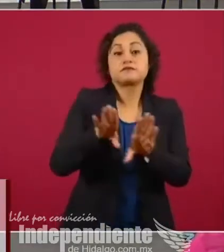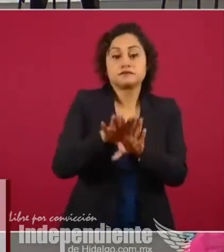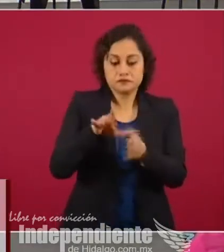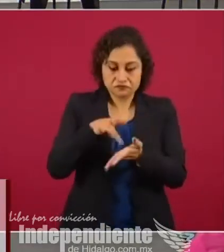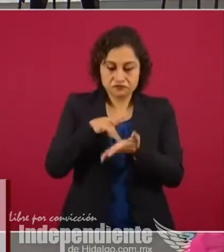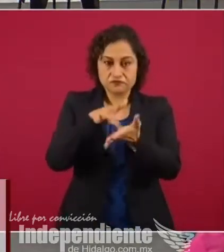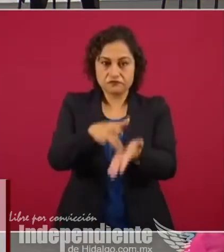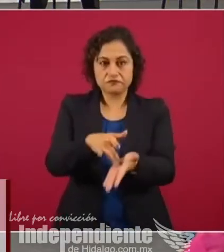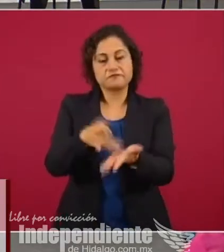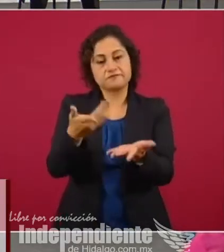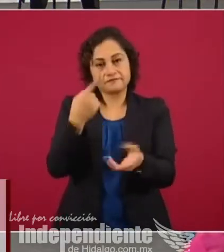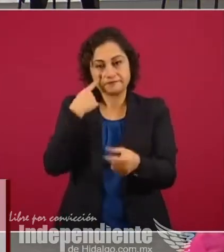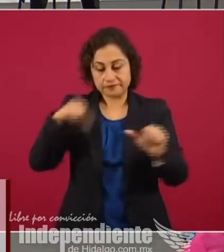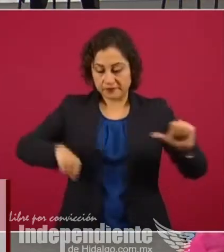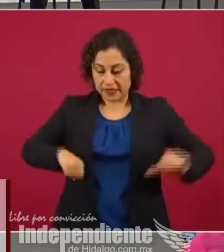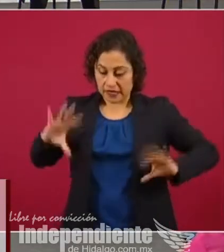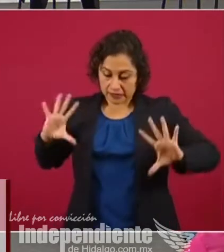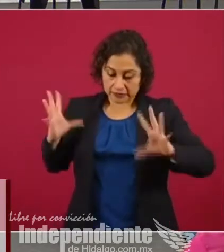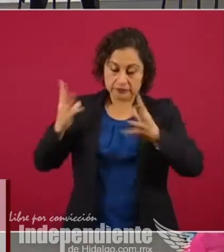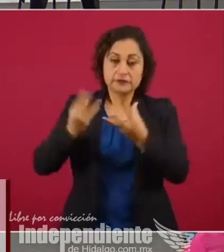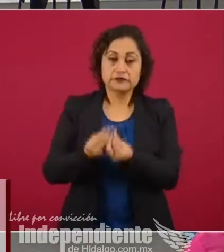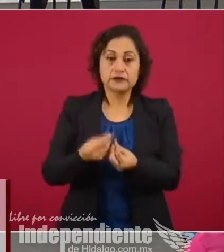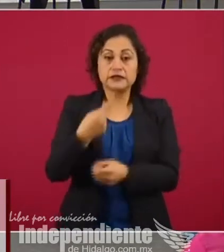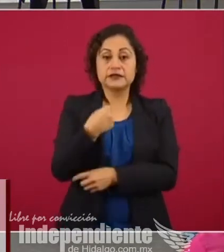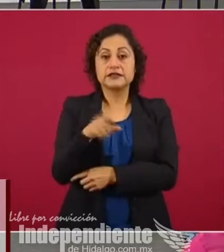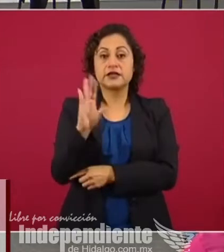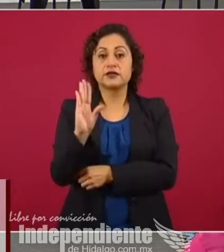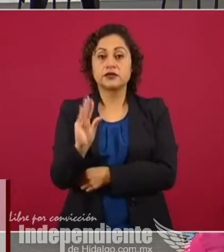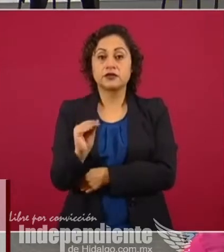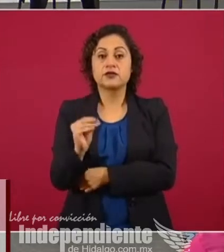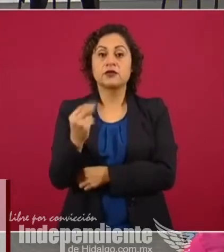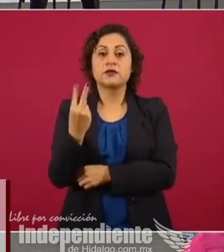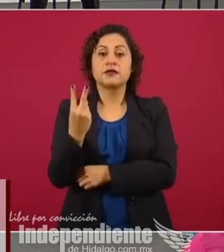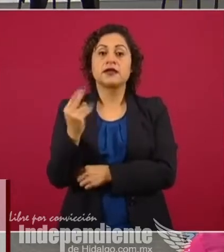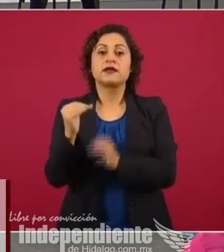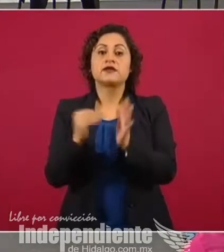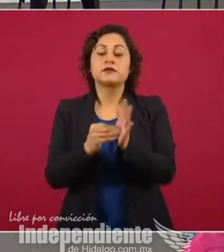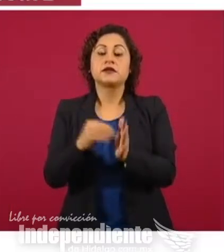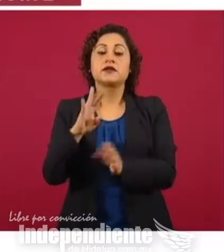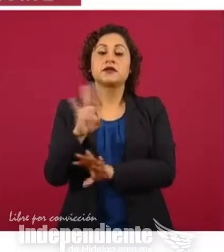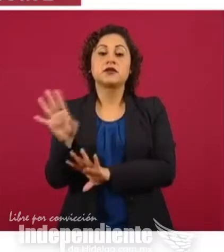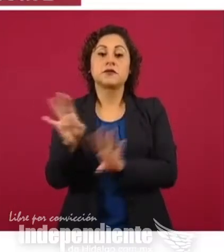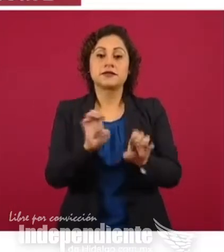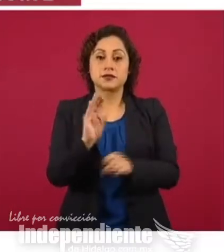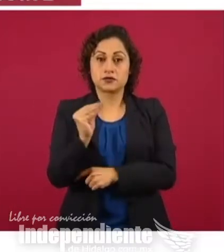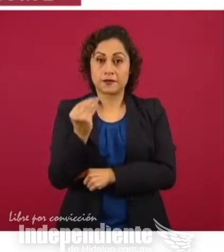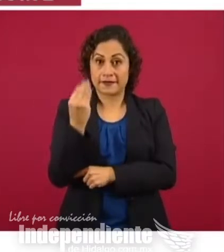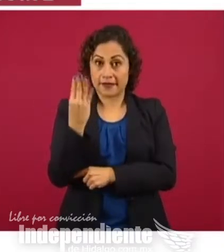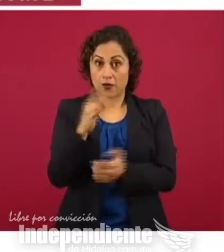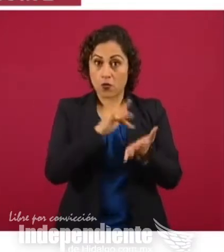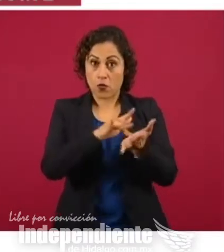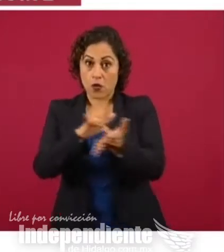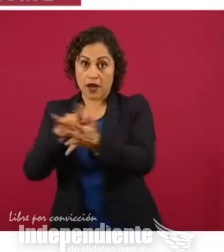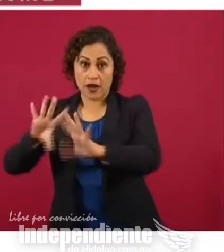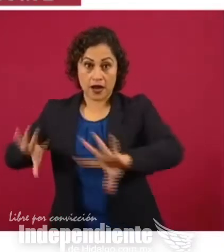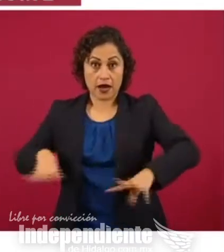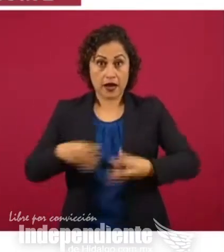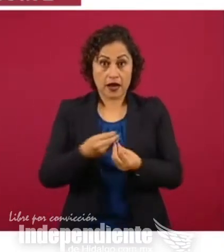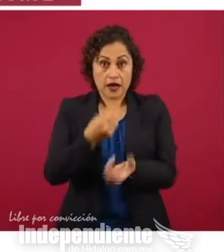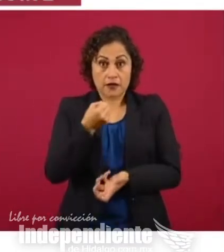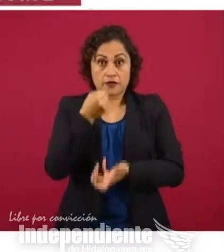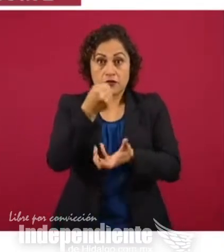de estas acciones suman 192 mil 994 apoyos, con una inversión de más de 12 mil